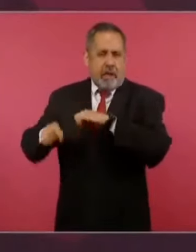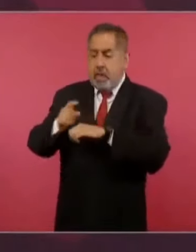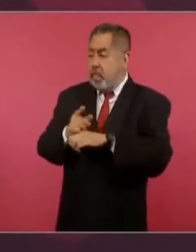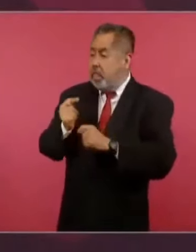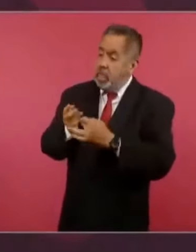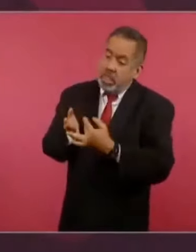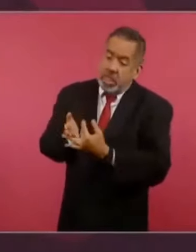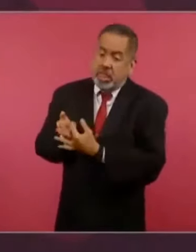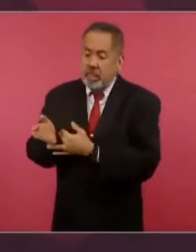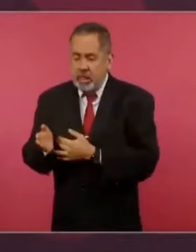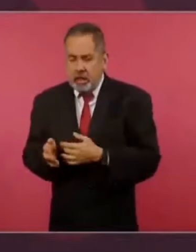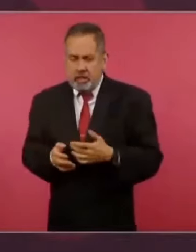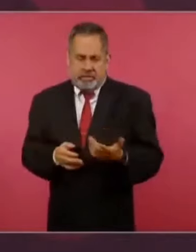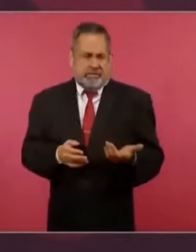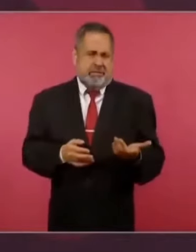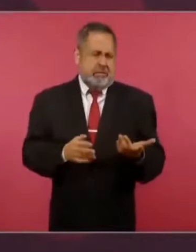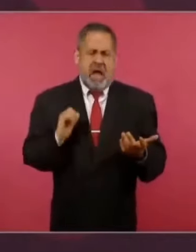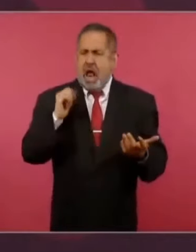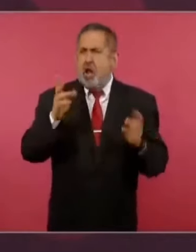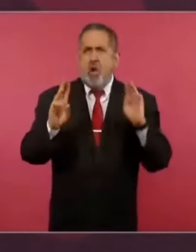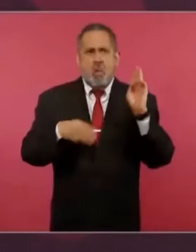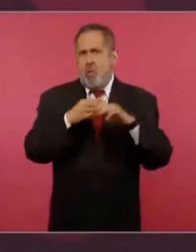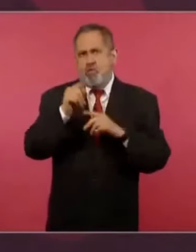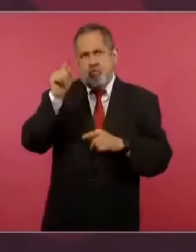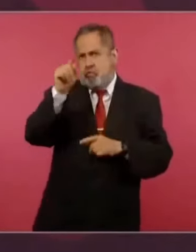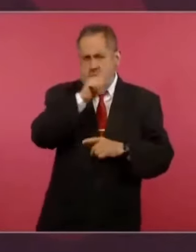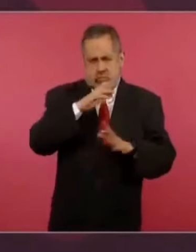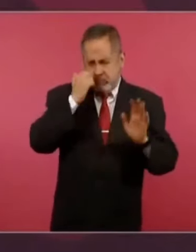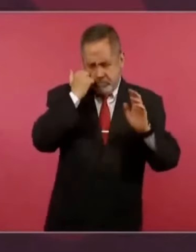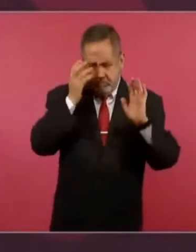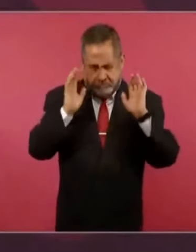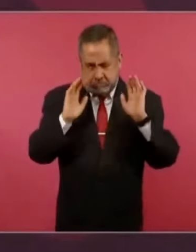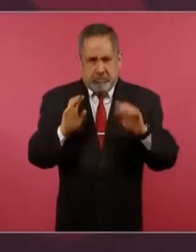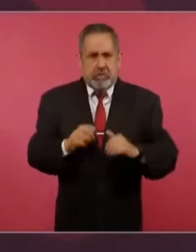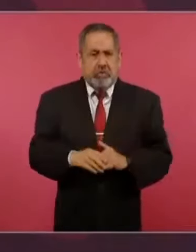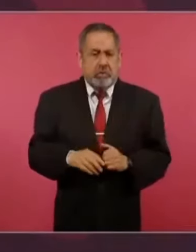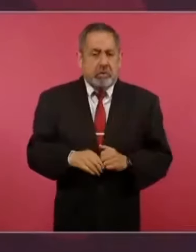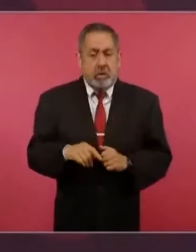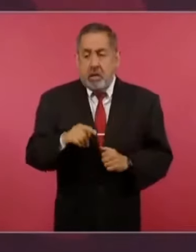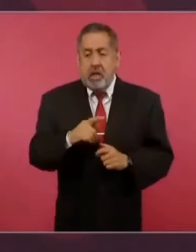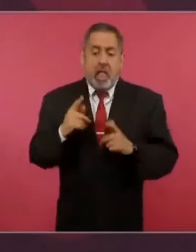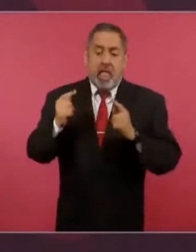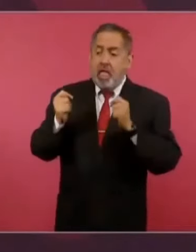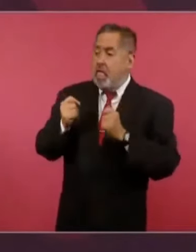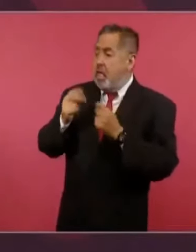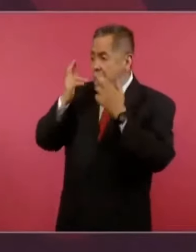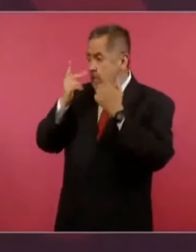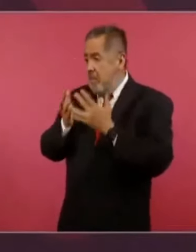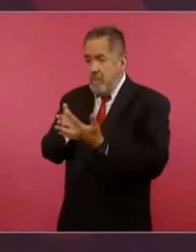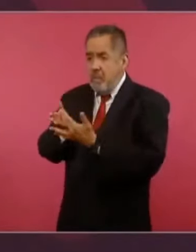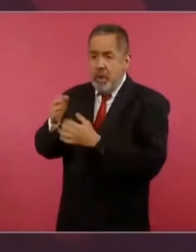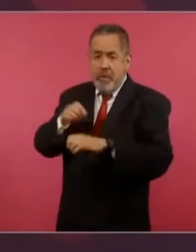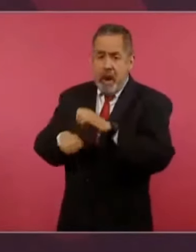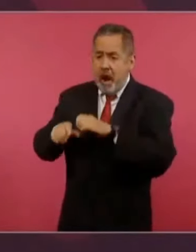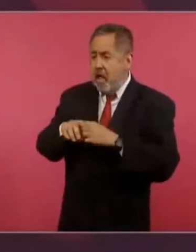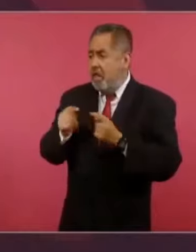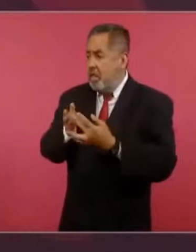rompiendo en una embajada,